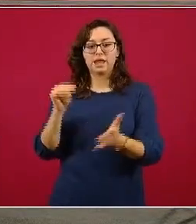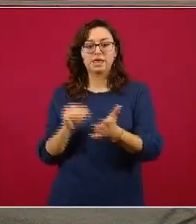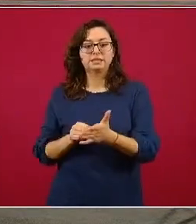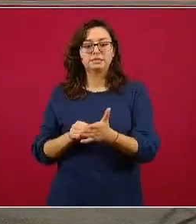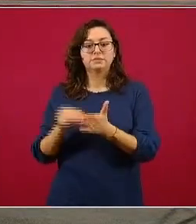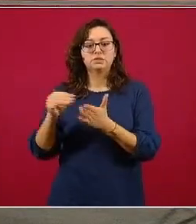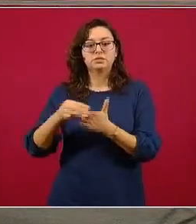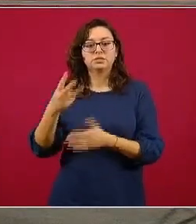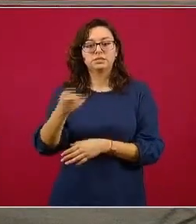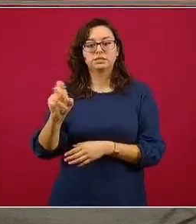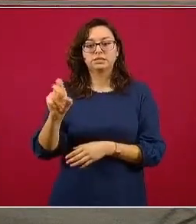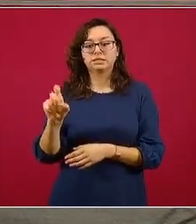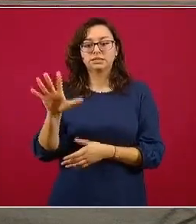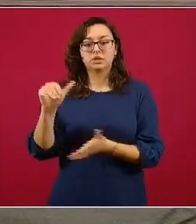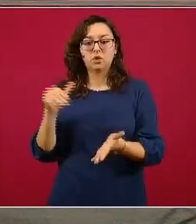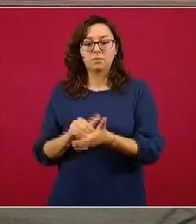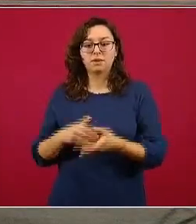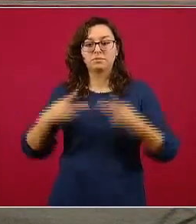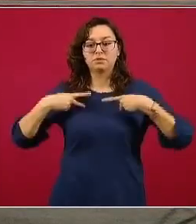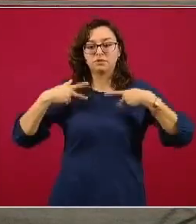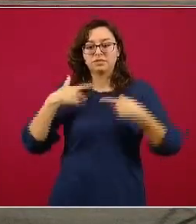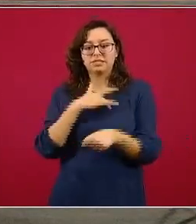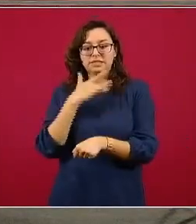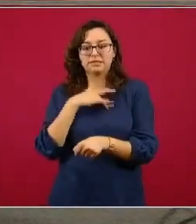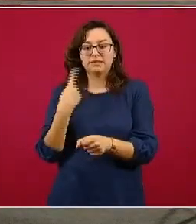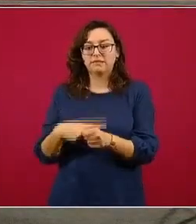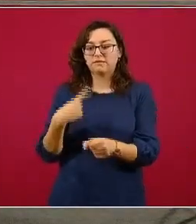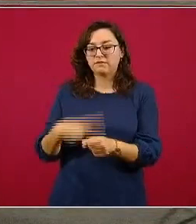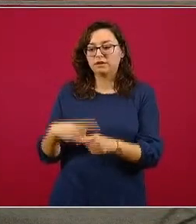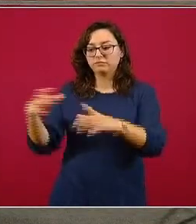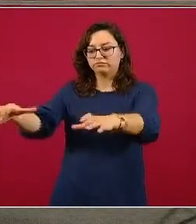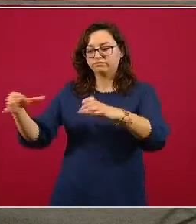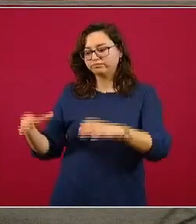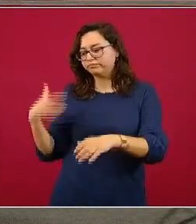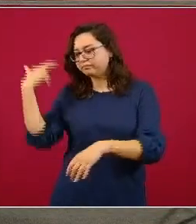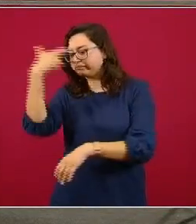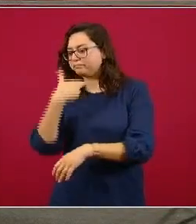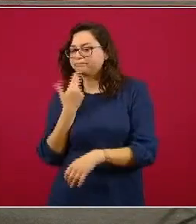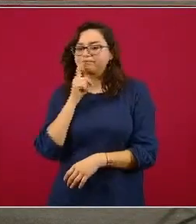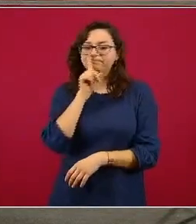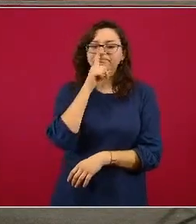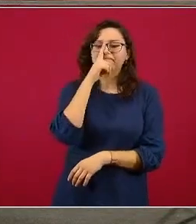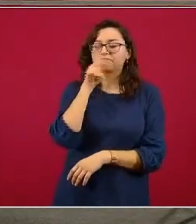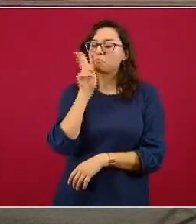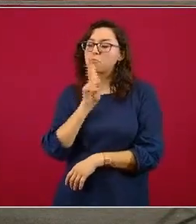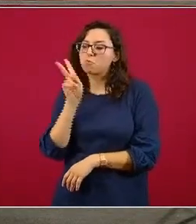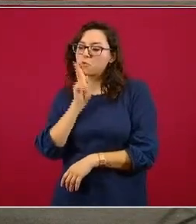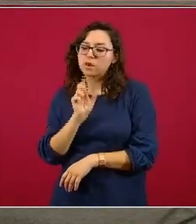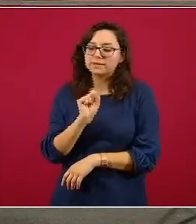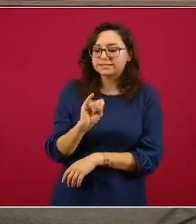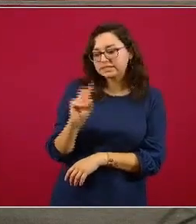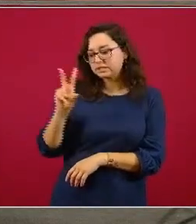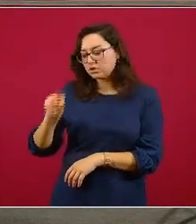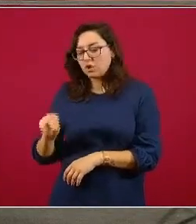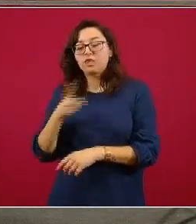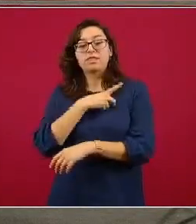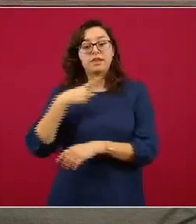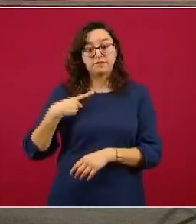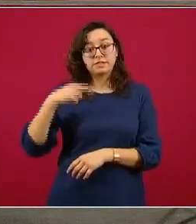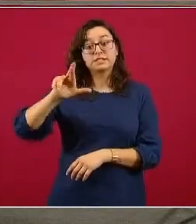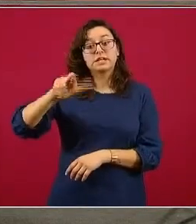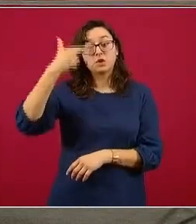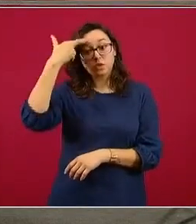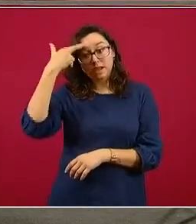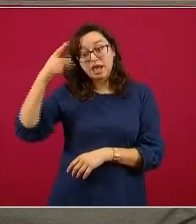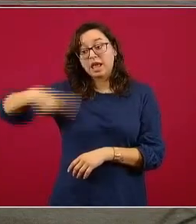mil han sido las personas que han ingresado a los protocolos de atención médica y de estudio. Recordemos que todo este grupo presentó